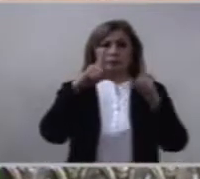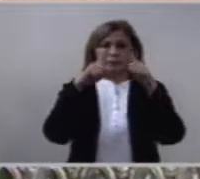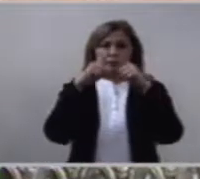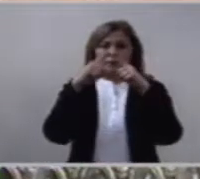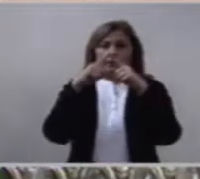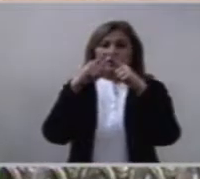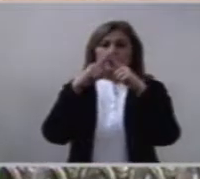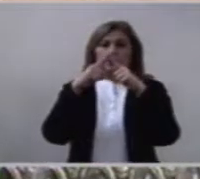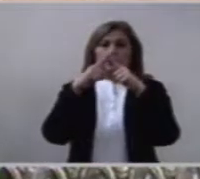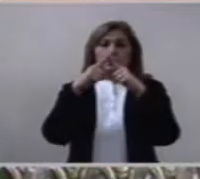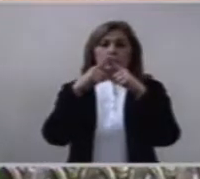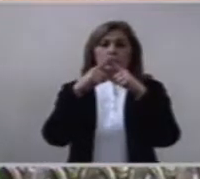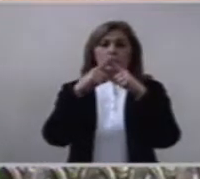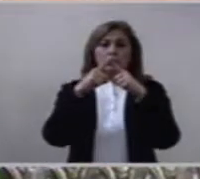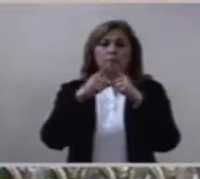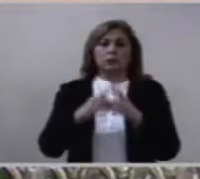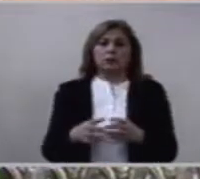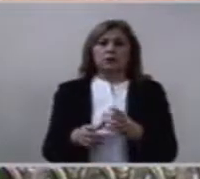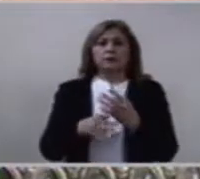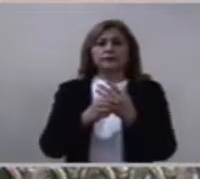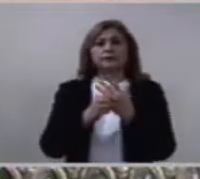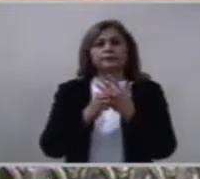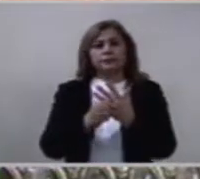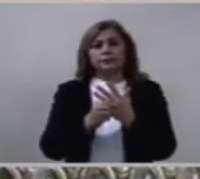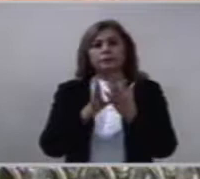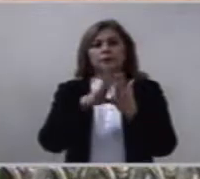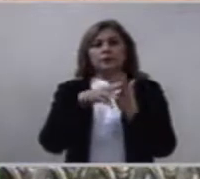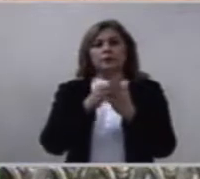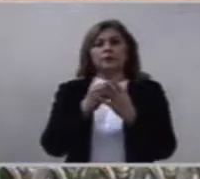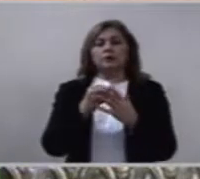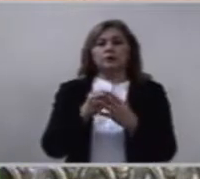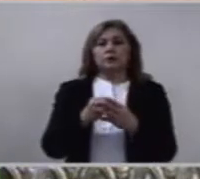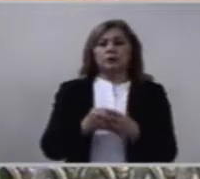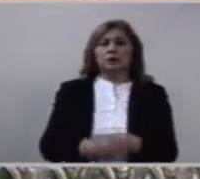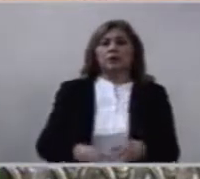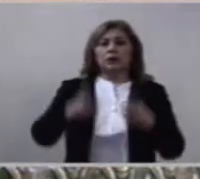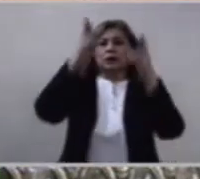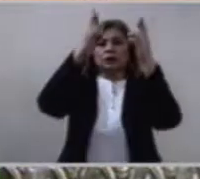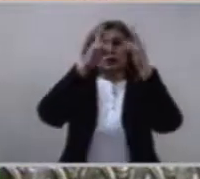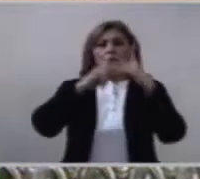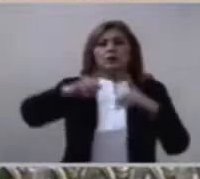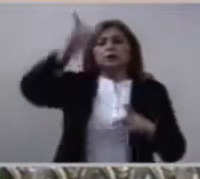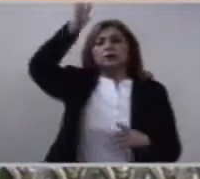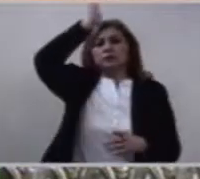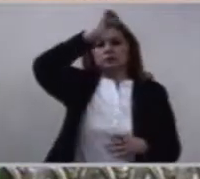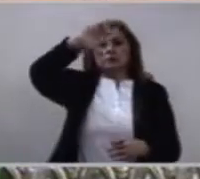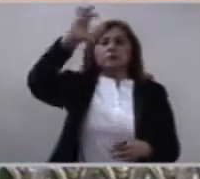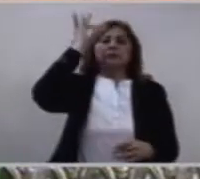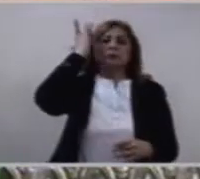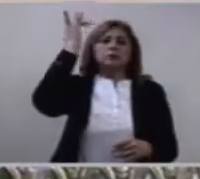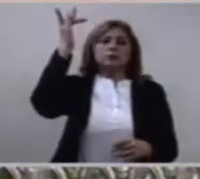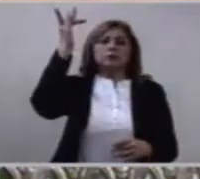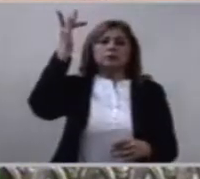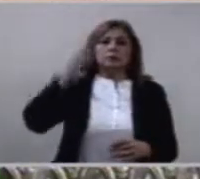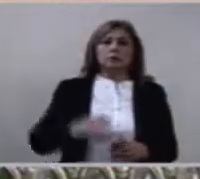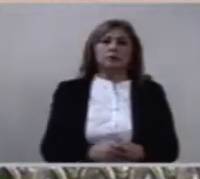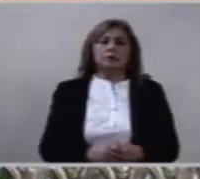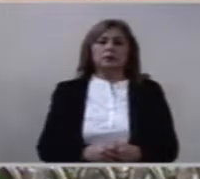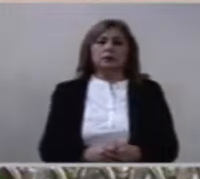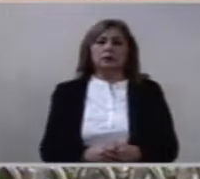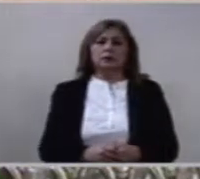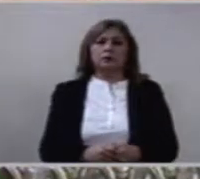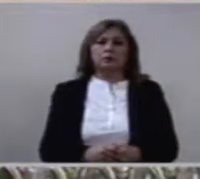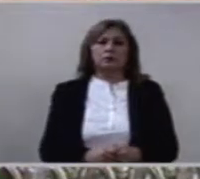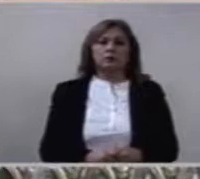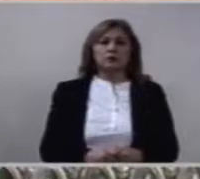les regala el don del Espíritu Santo. Le da